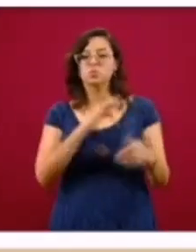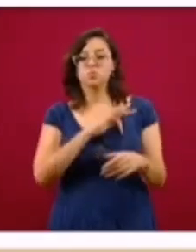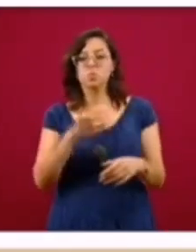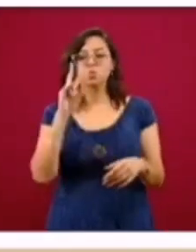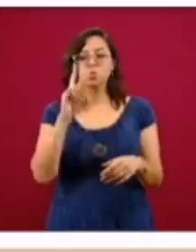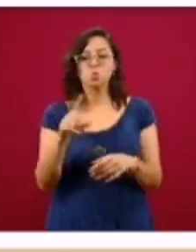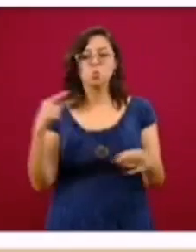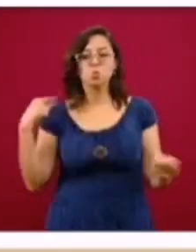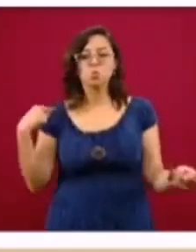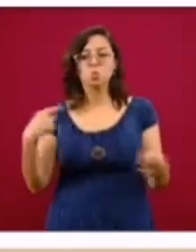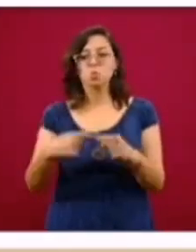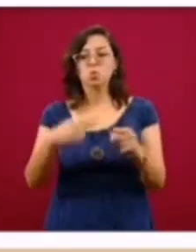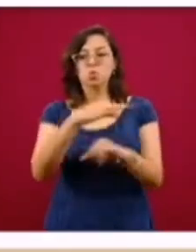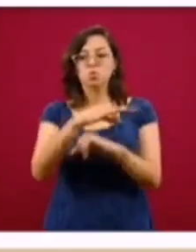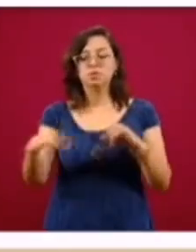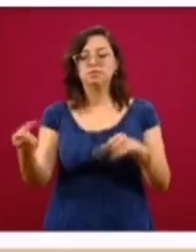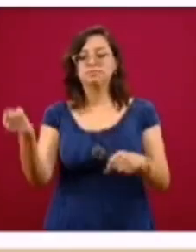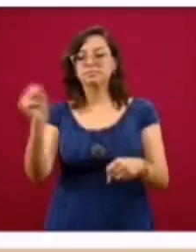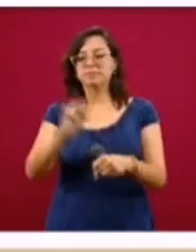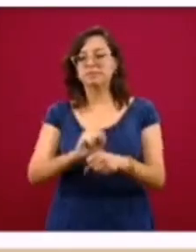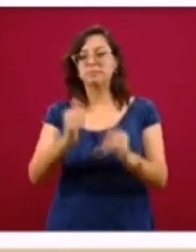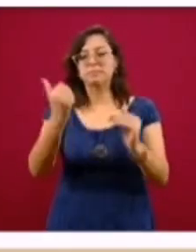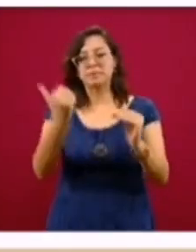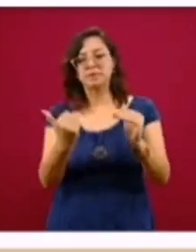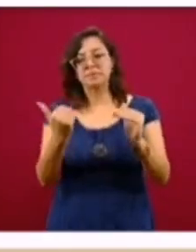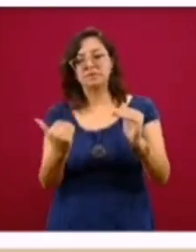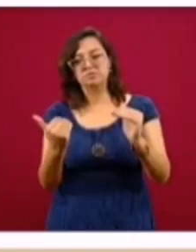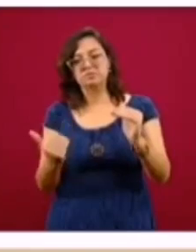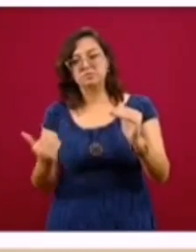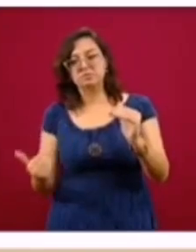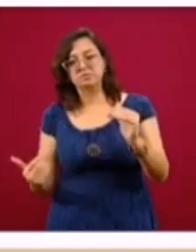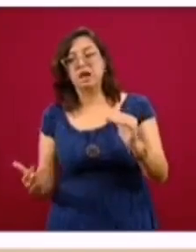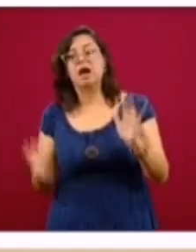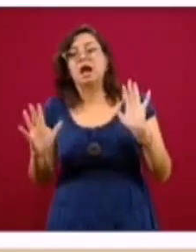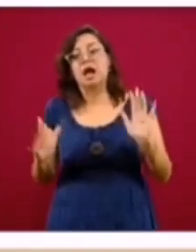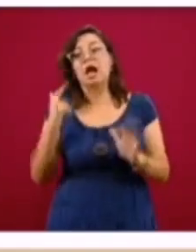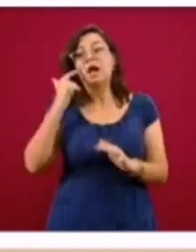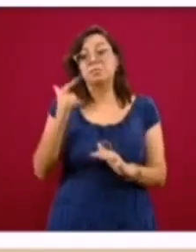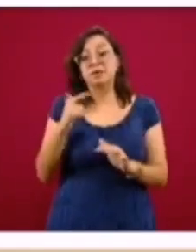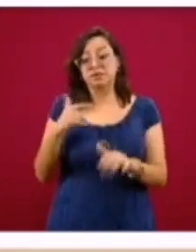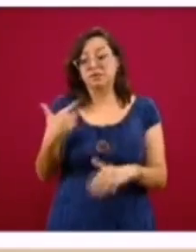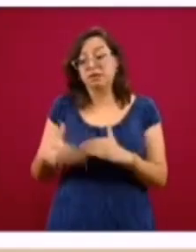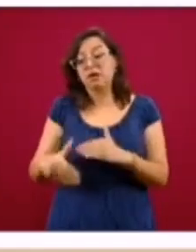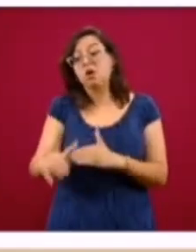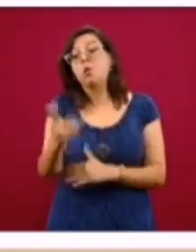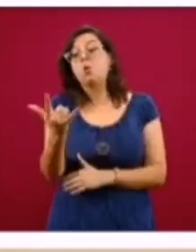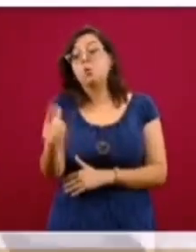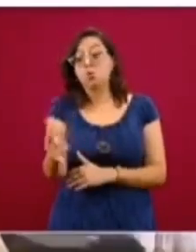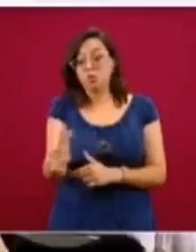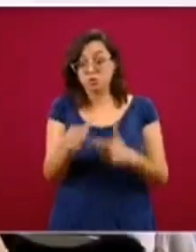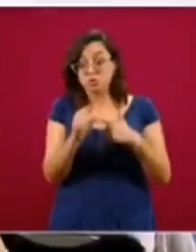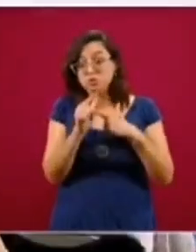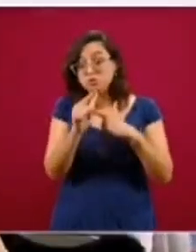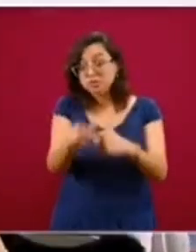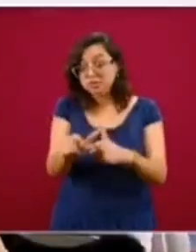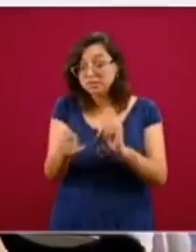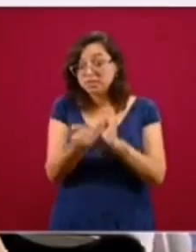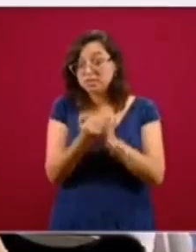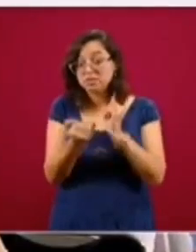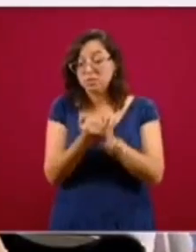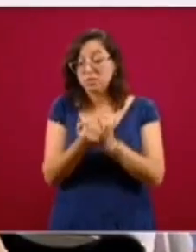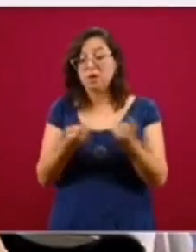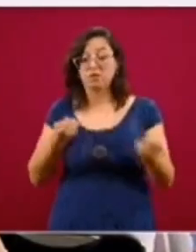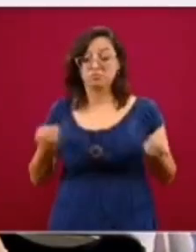En la última semana como que empezó a bajar un poco, pero veremos si en su momento julio esto, en julio se logra esto